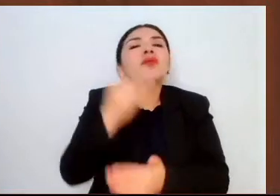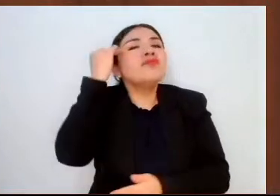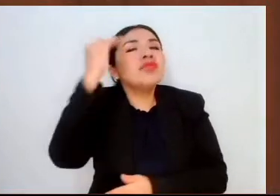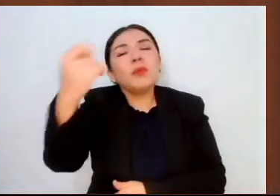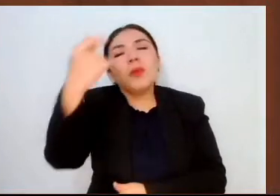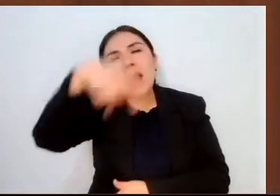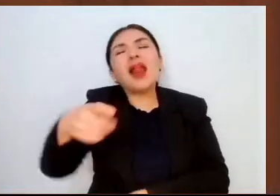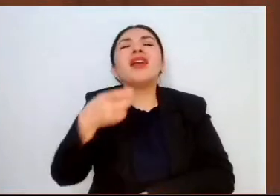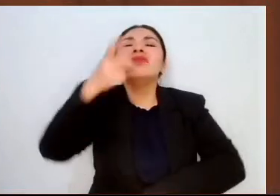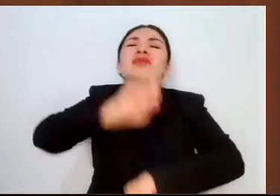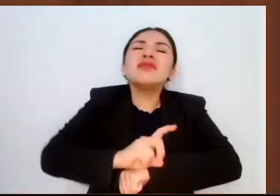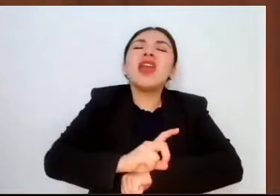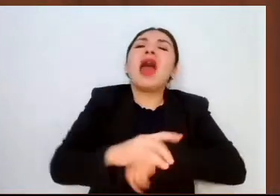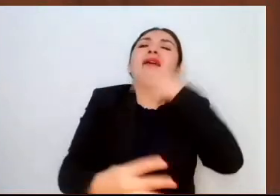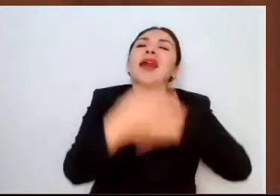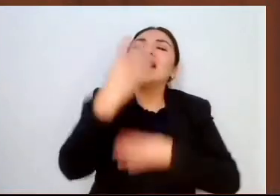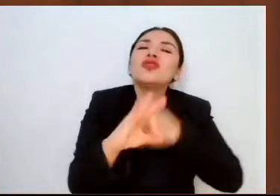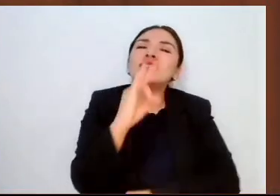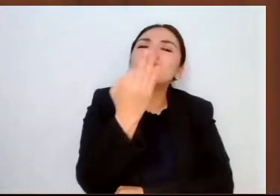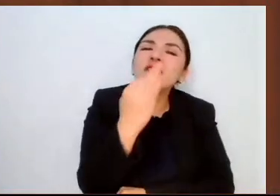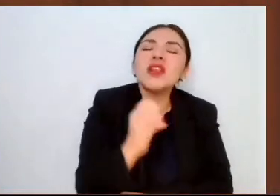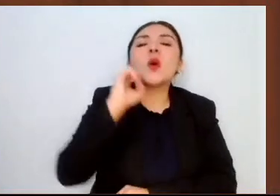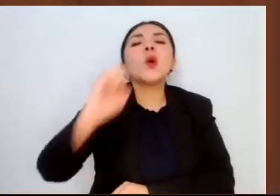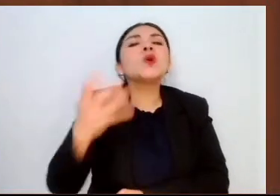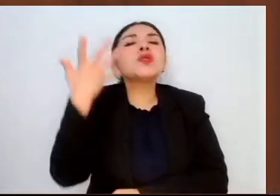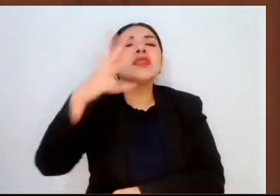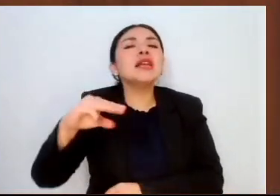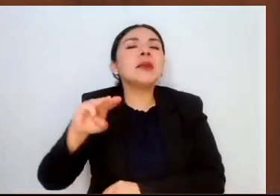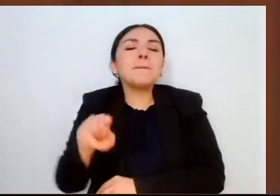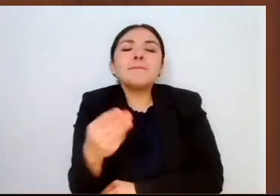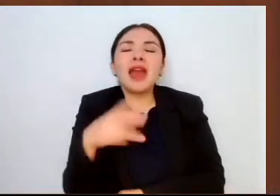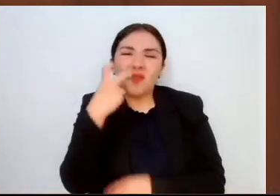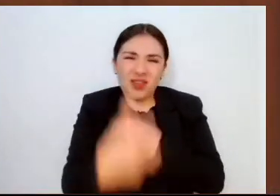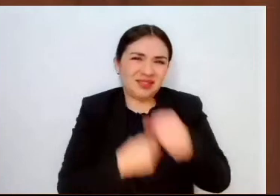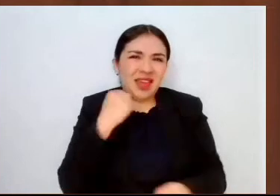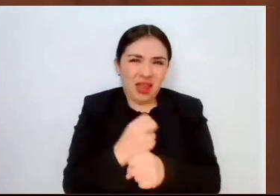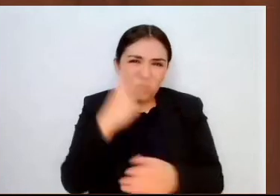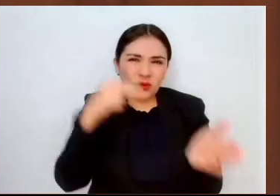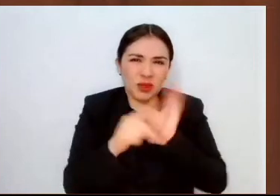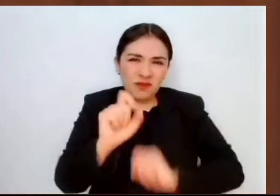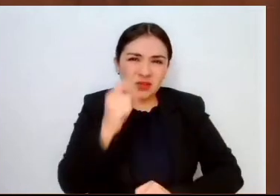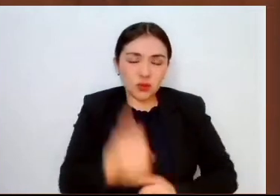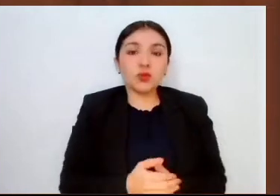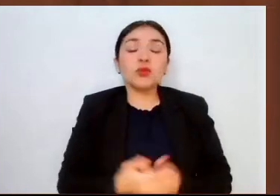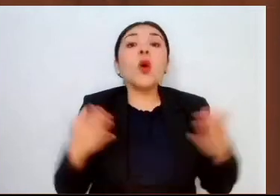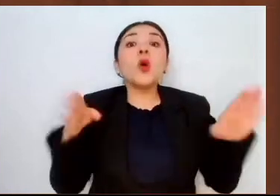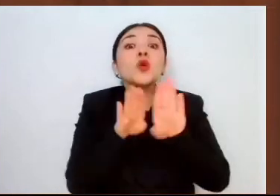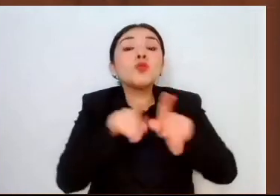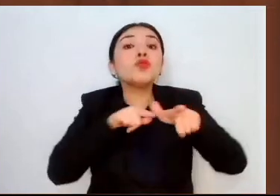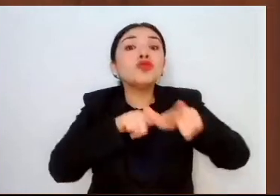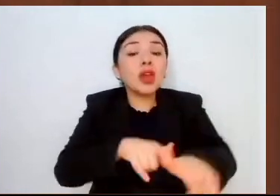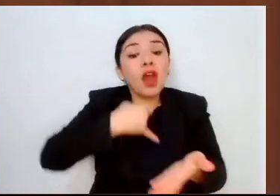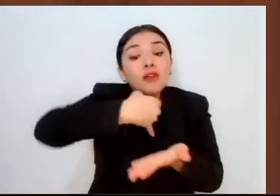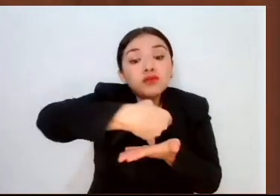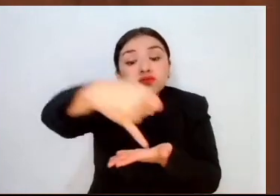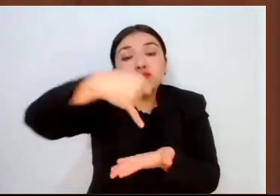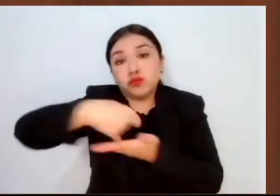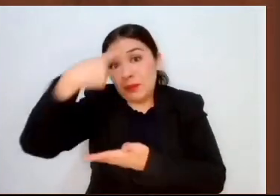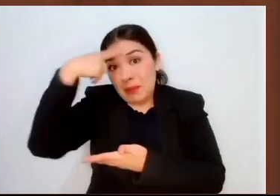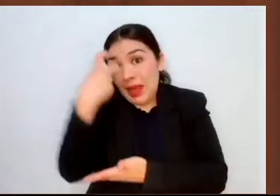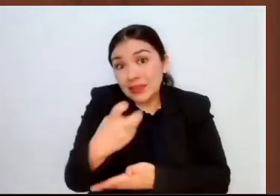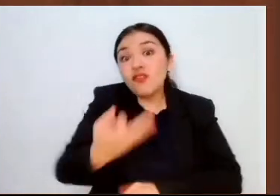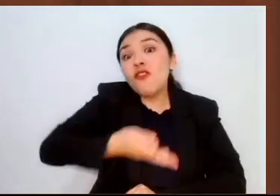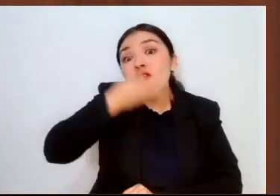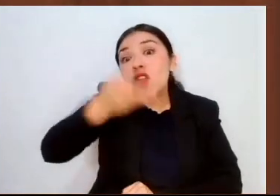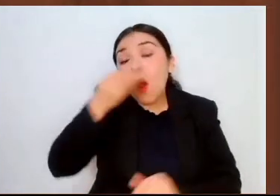14 de febrero y del 10 de mayo del presente año. Para mantener la productividad del sector a lo